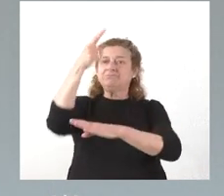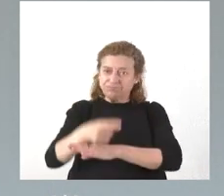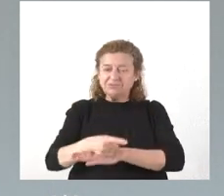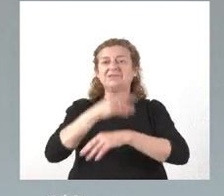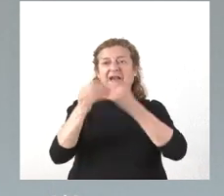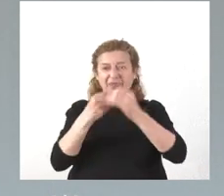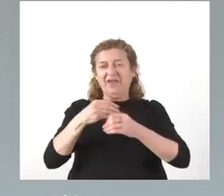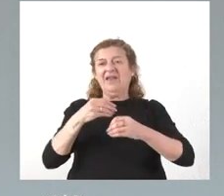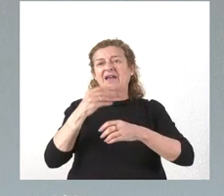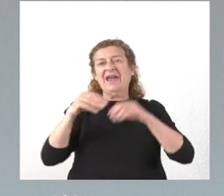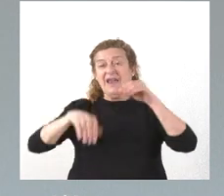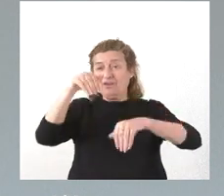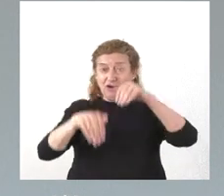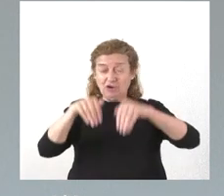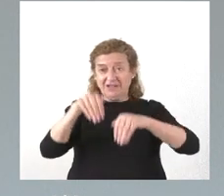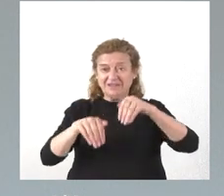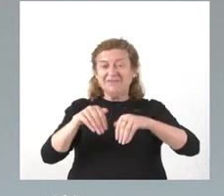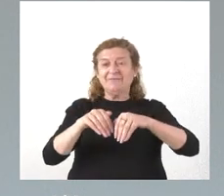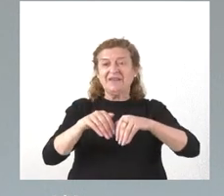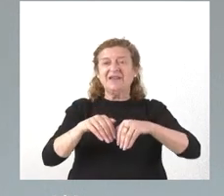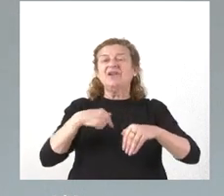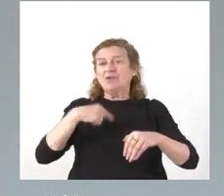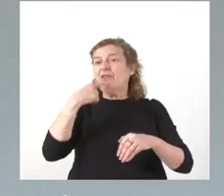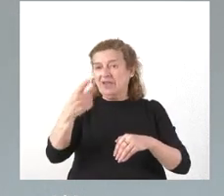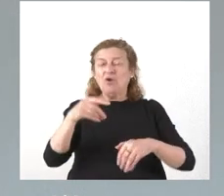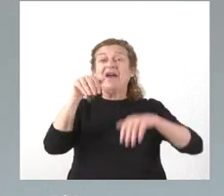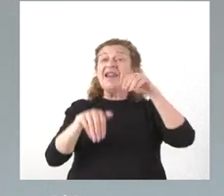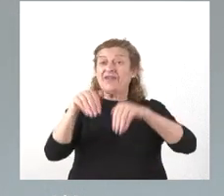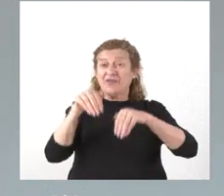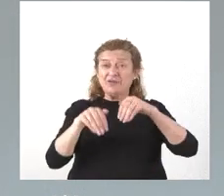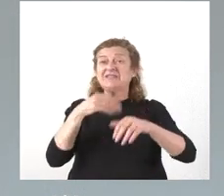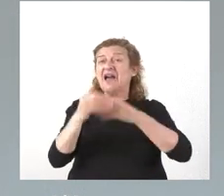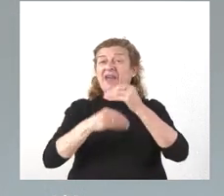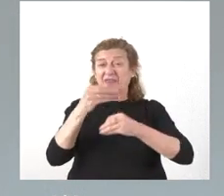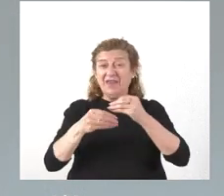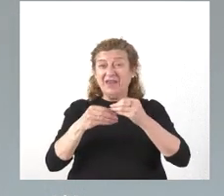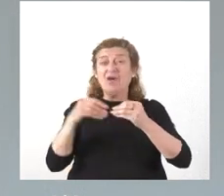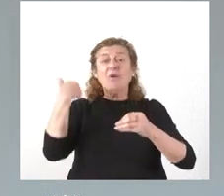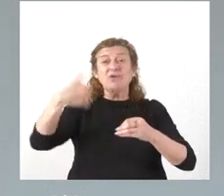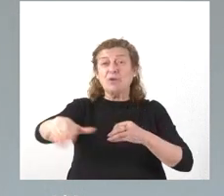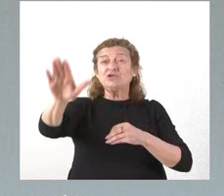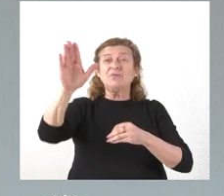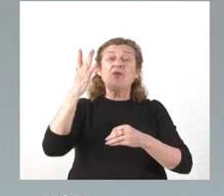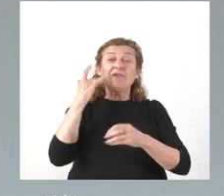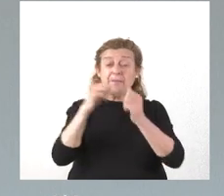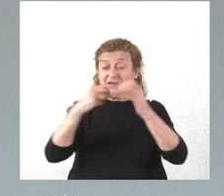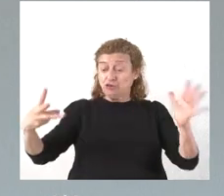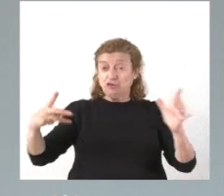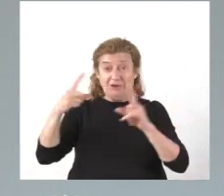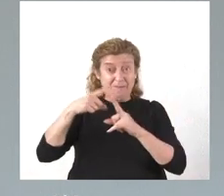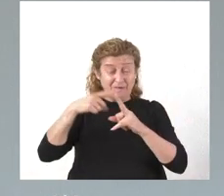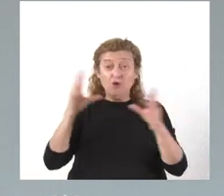celebración de las elecciones. Como les digo, las elecciones se van a celebrar el próximo 28 de mayo,